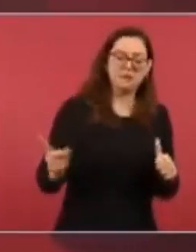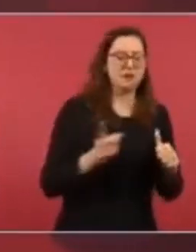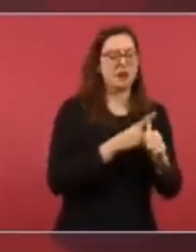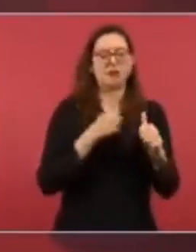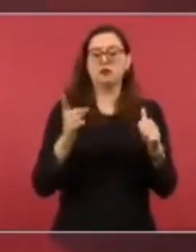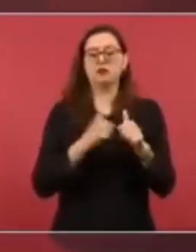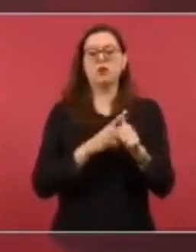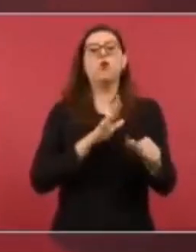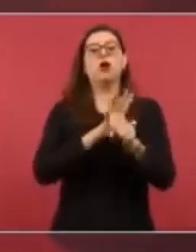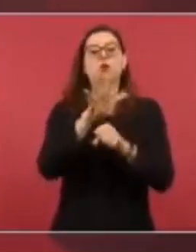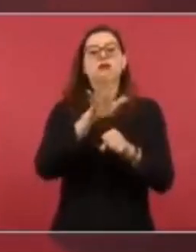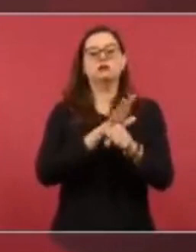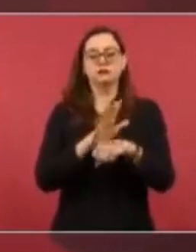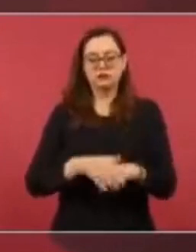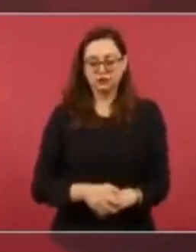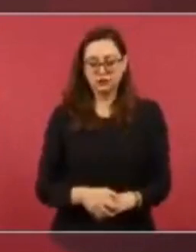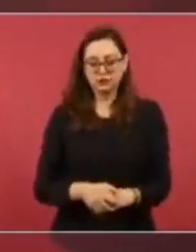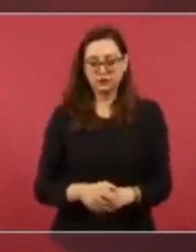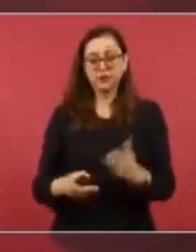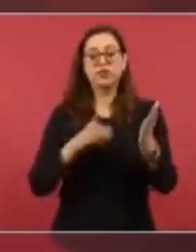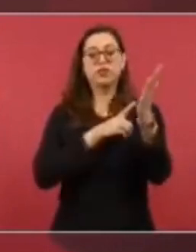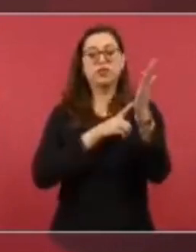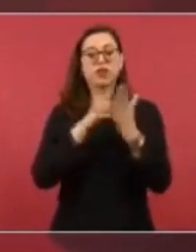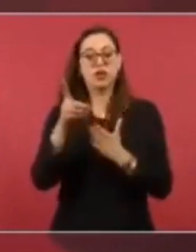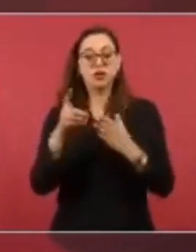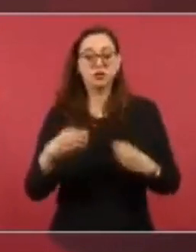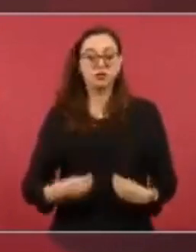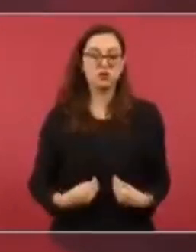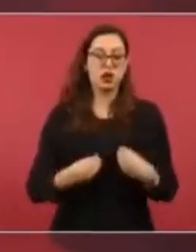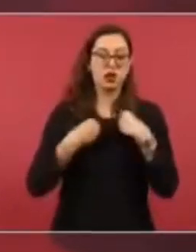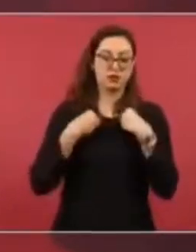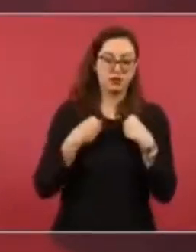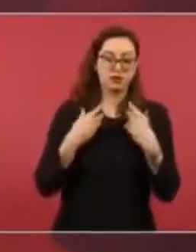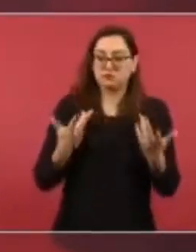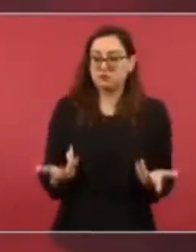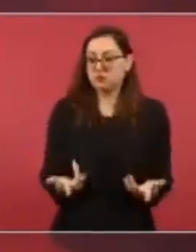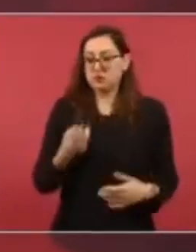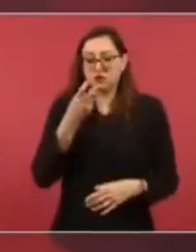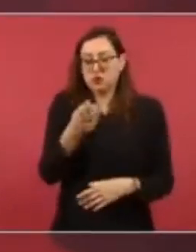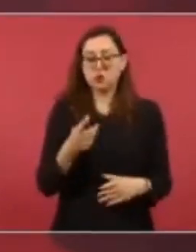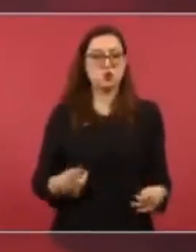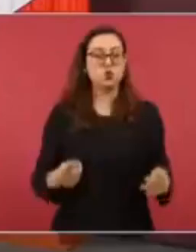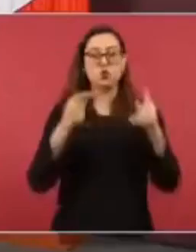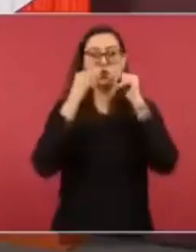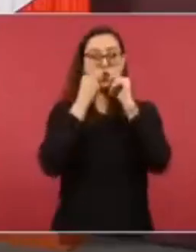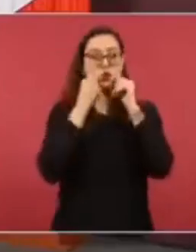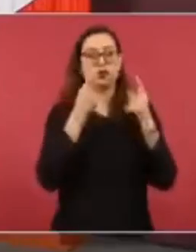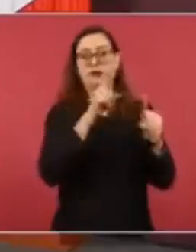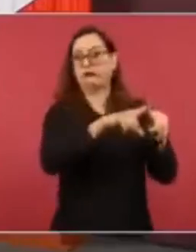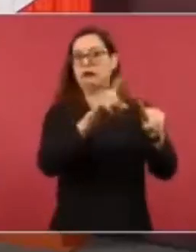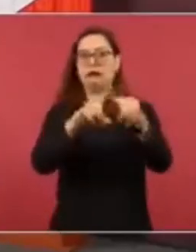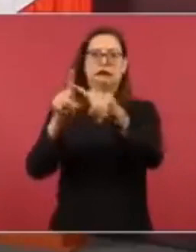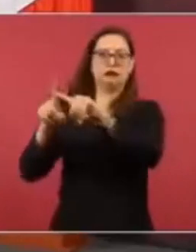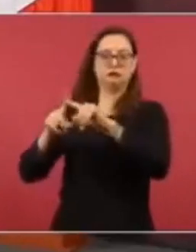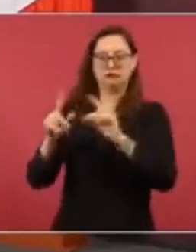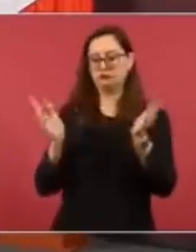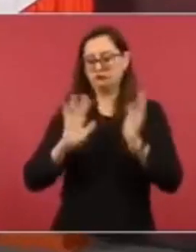se le tiene que garantizar ese derecho. nada más,